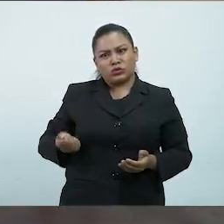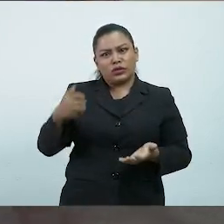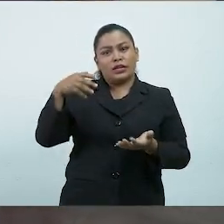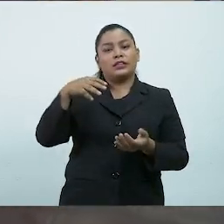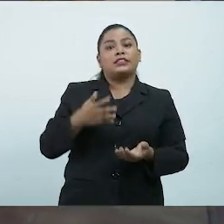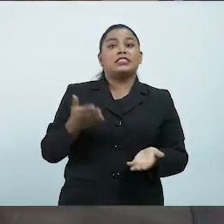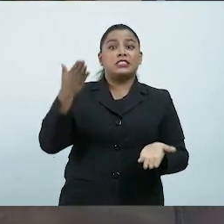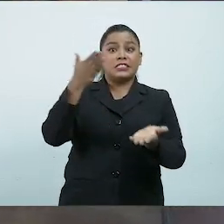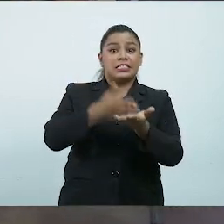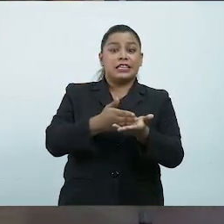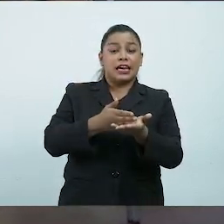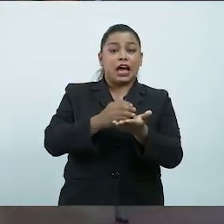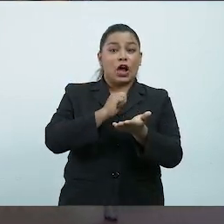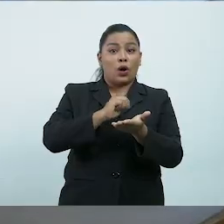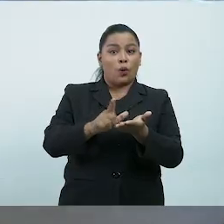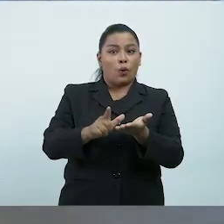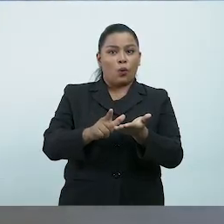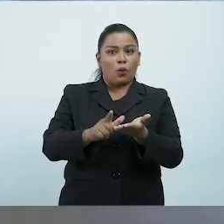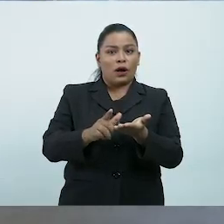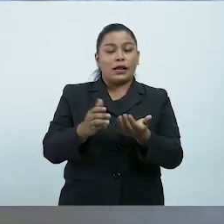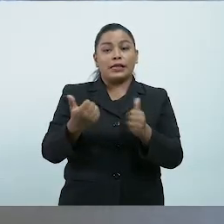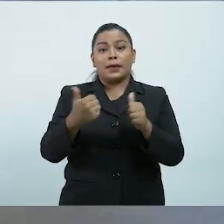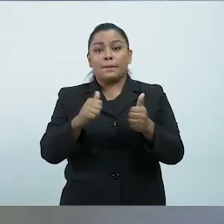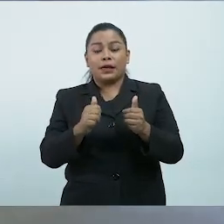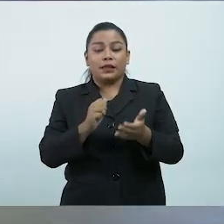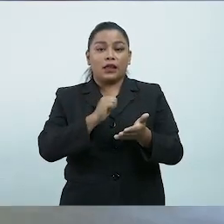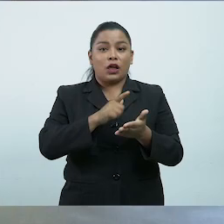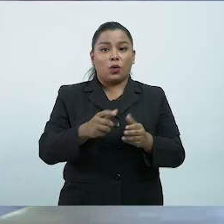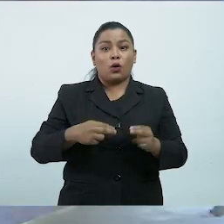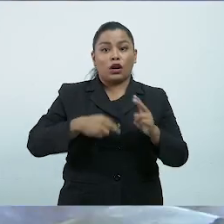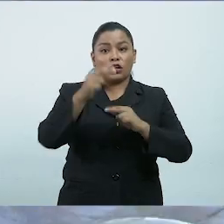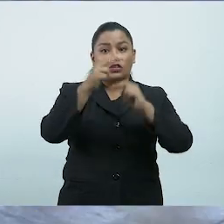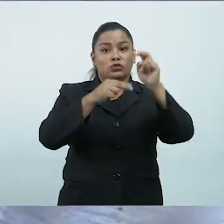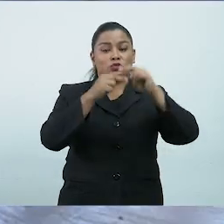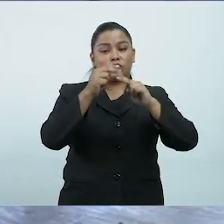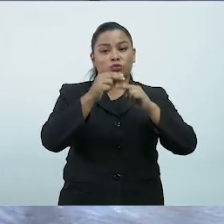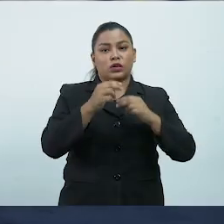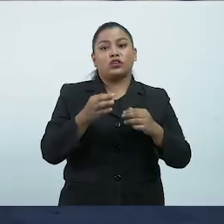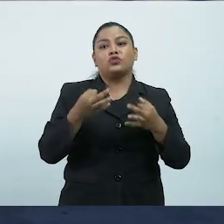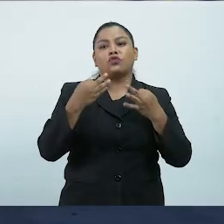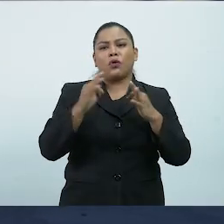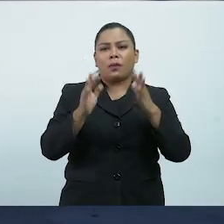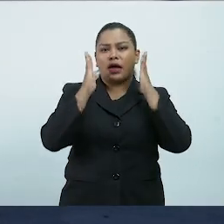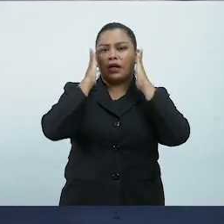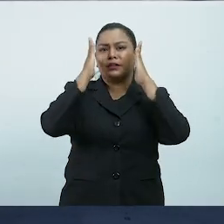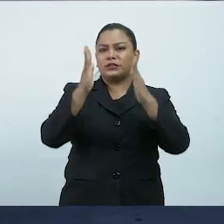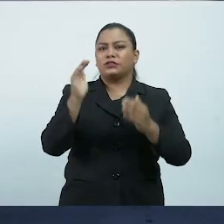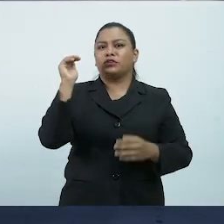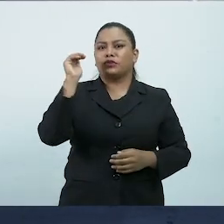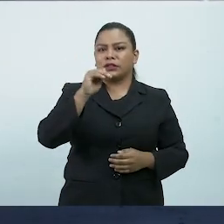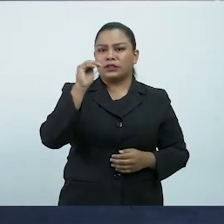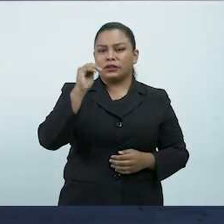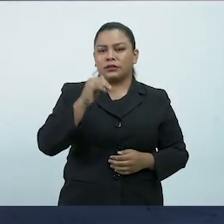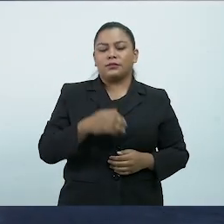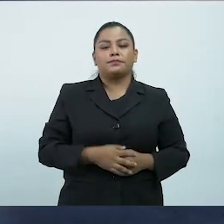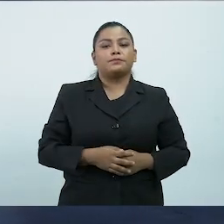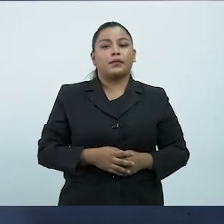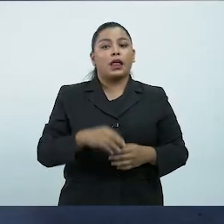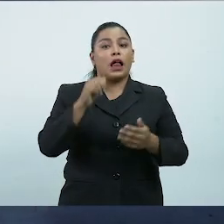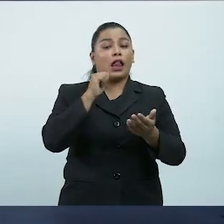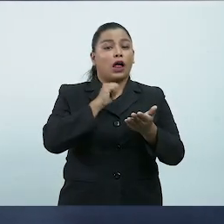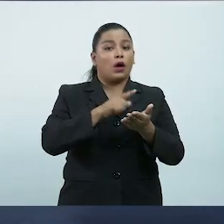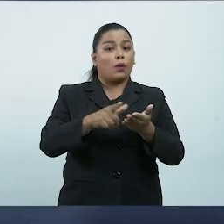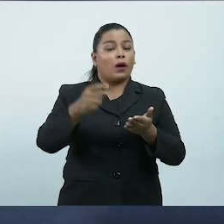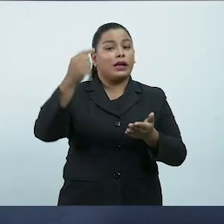presencial sobre la base de la infraestructura Sus modalidades de atención educativa El centro educativo debe